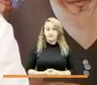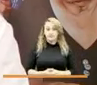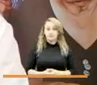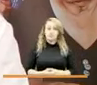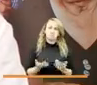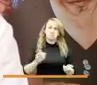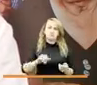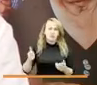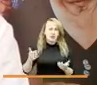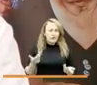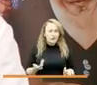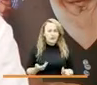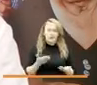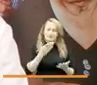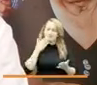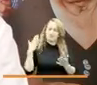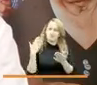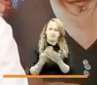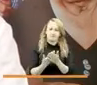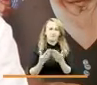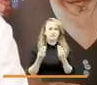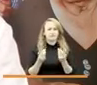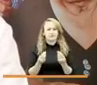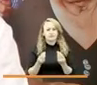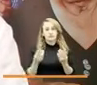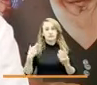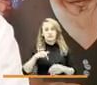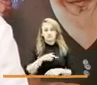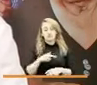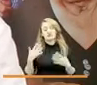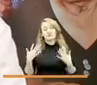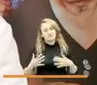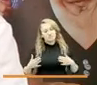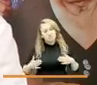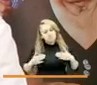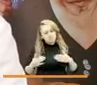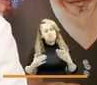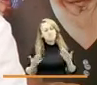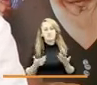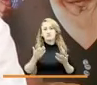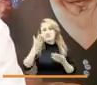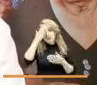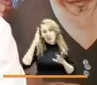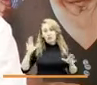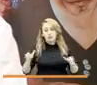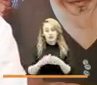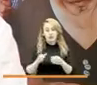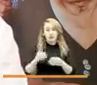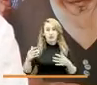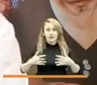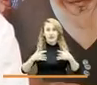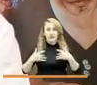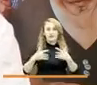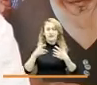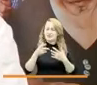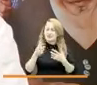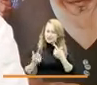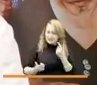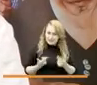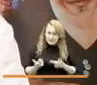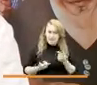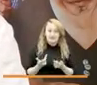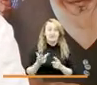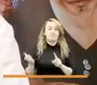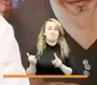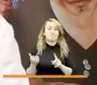simplemente agradecer nos damos por bien servidos sabemos que la unidad de víctimas hizo lo que más estuvo a su alcance